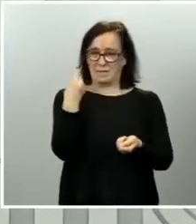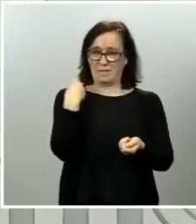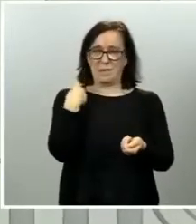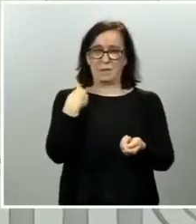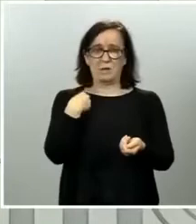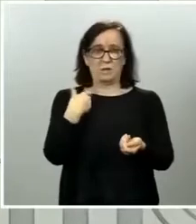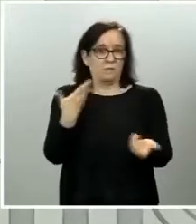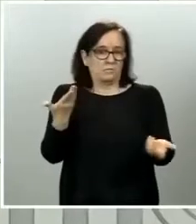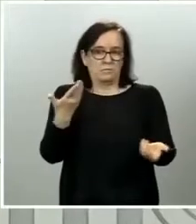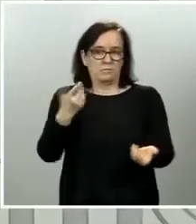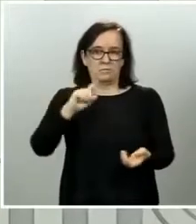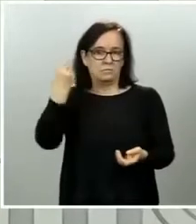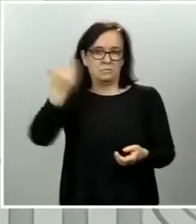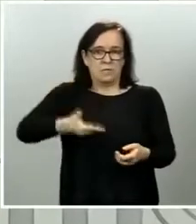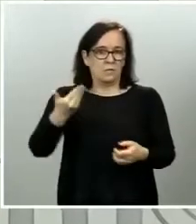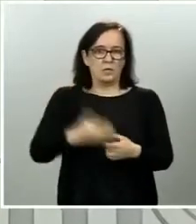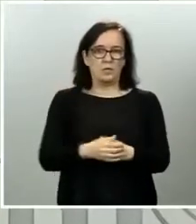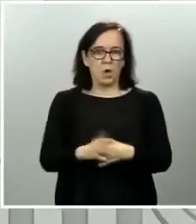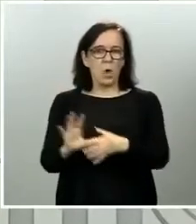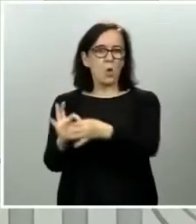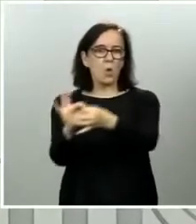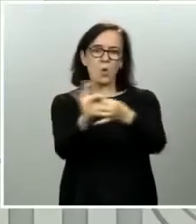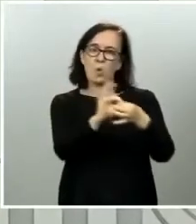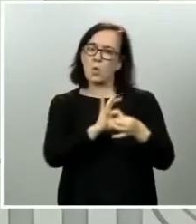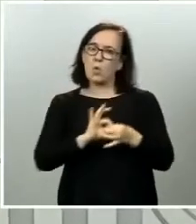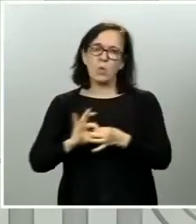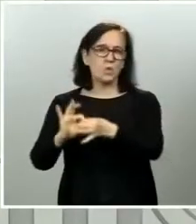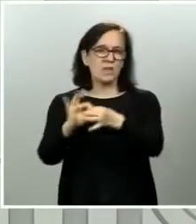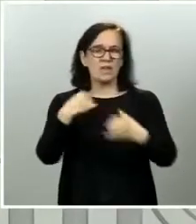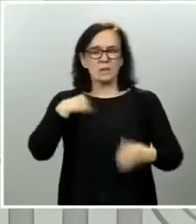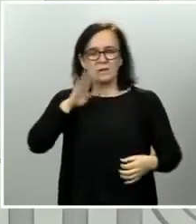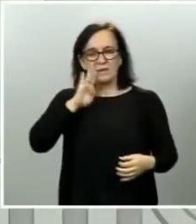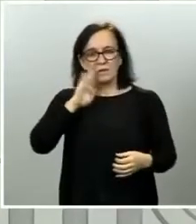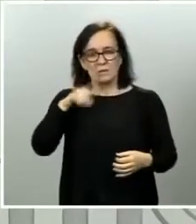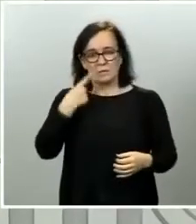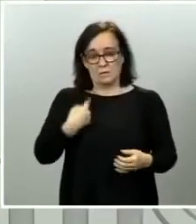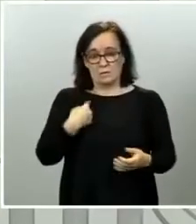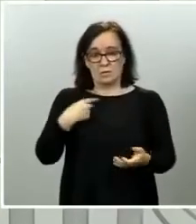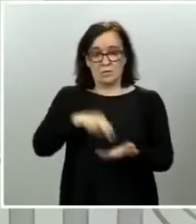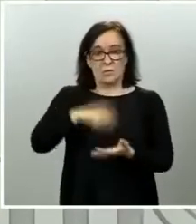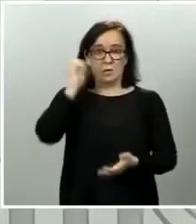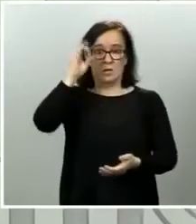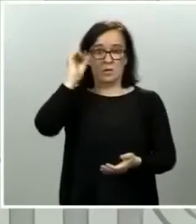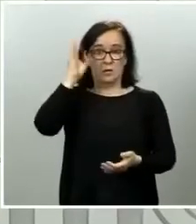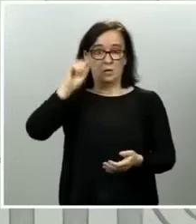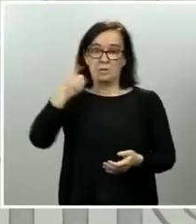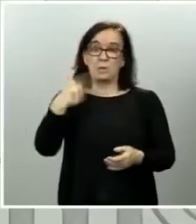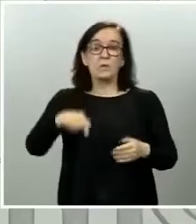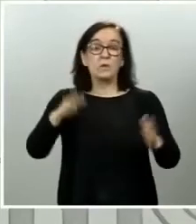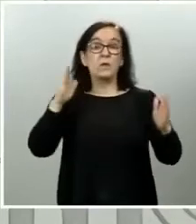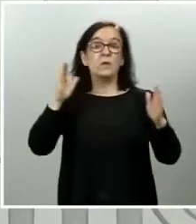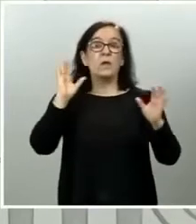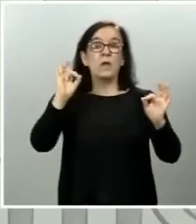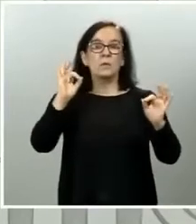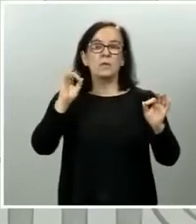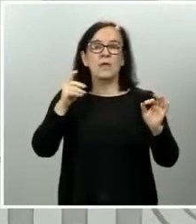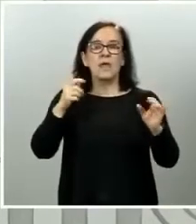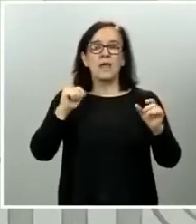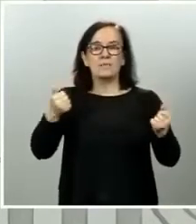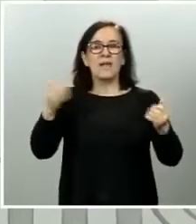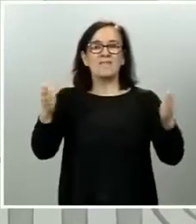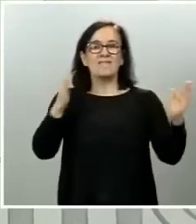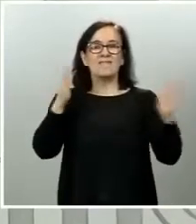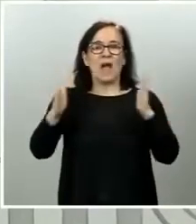el tener unidad, lo he dicho en mi primera intervención y especialmente ahora, en la fase de escalada, la unidad